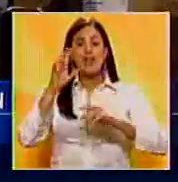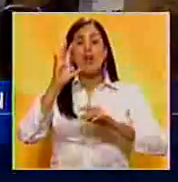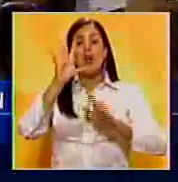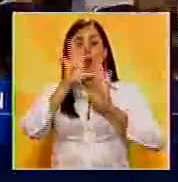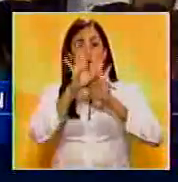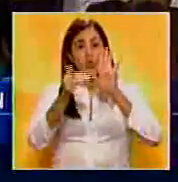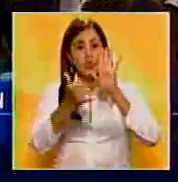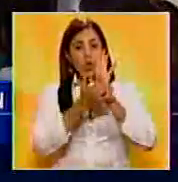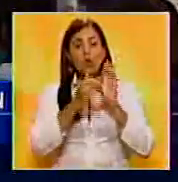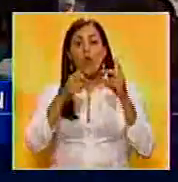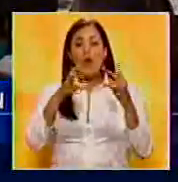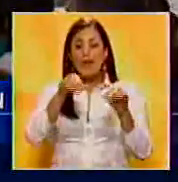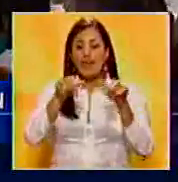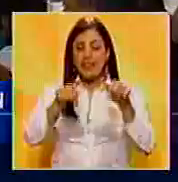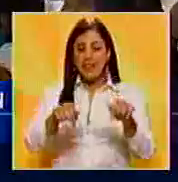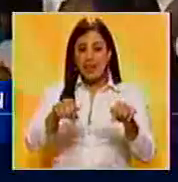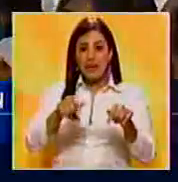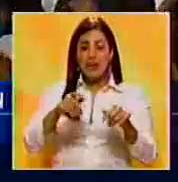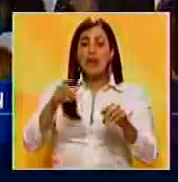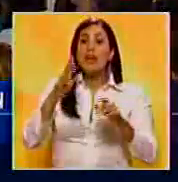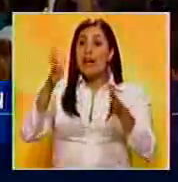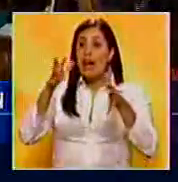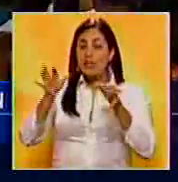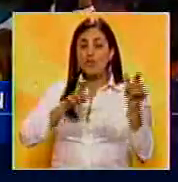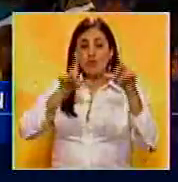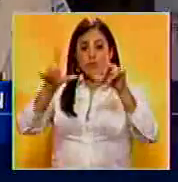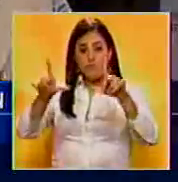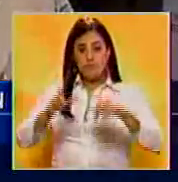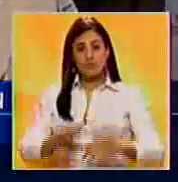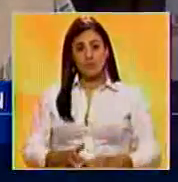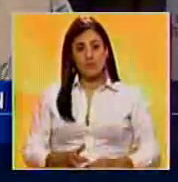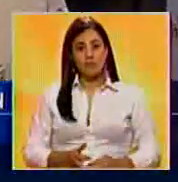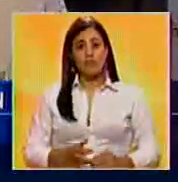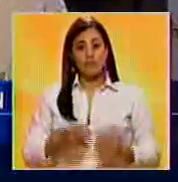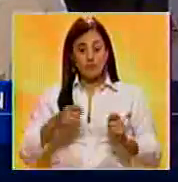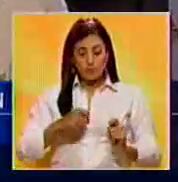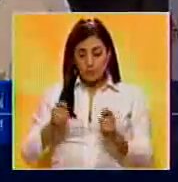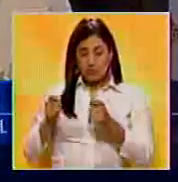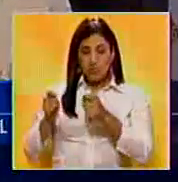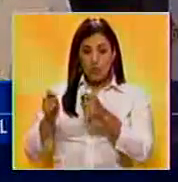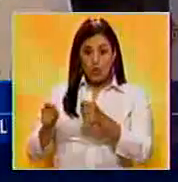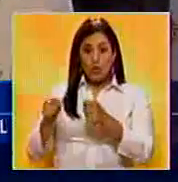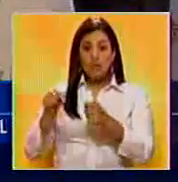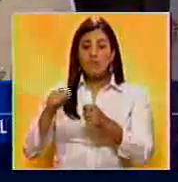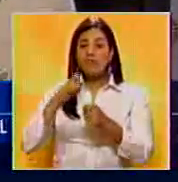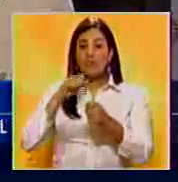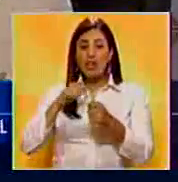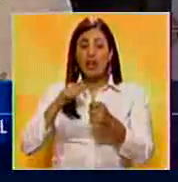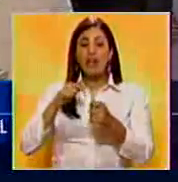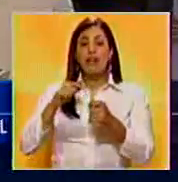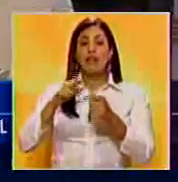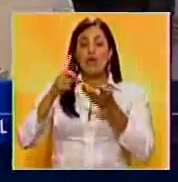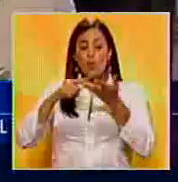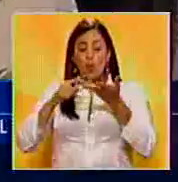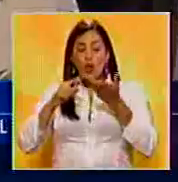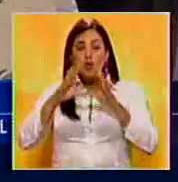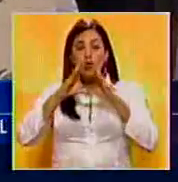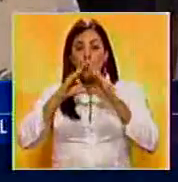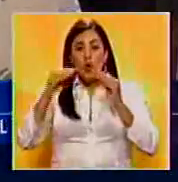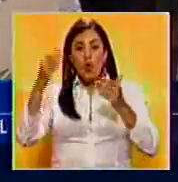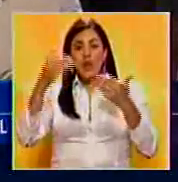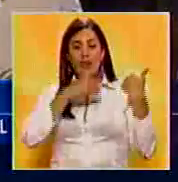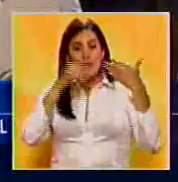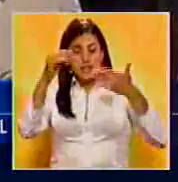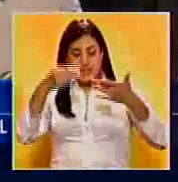los constituyentistas territoriales que resultaron electos. Le hago entrega de cuenta de todos esos